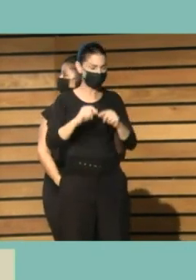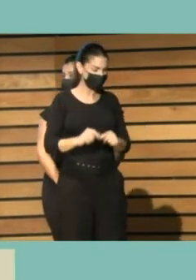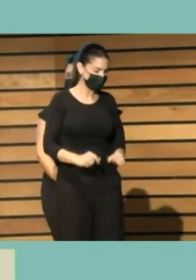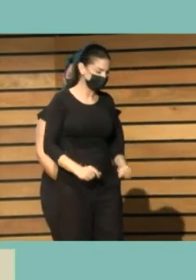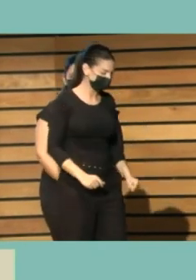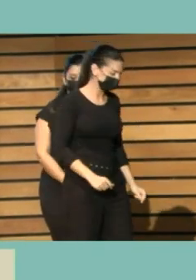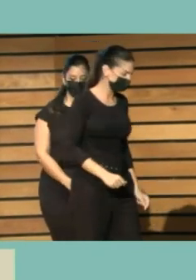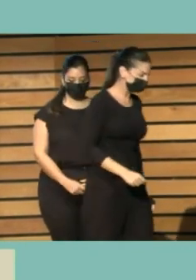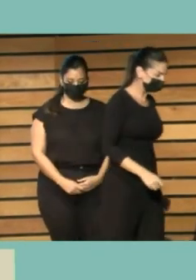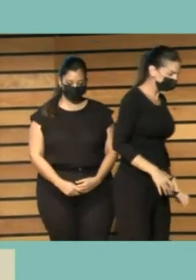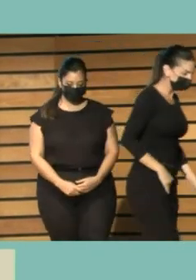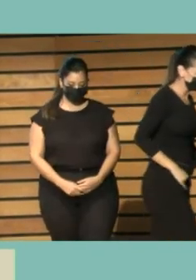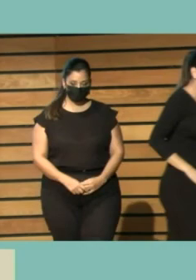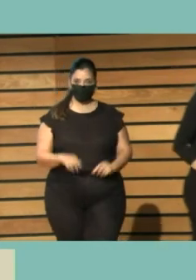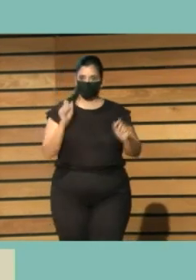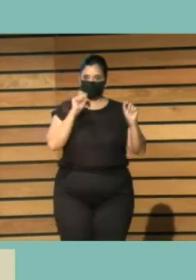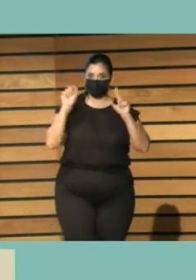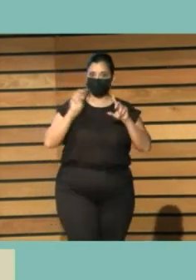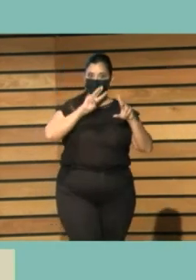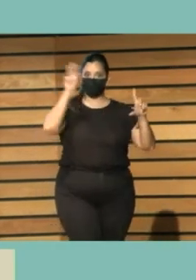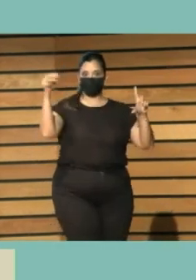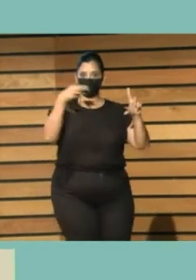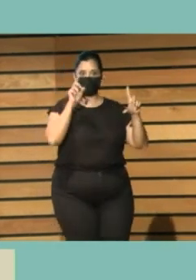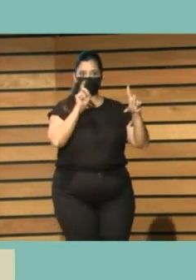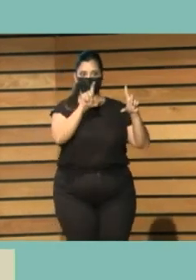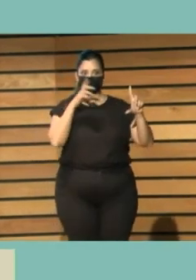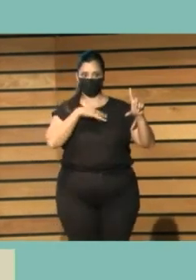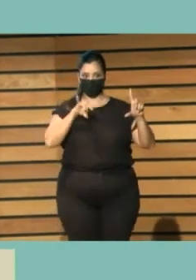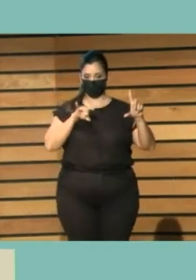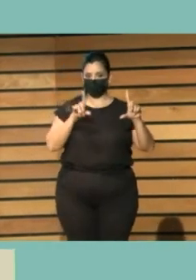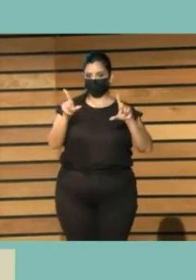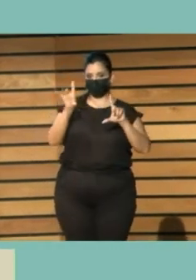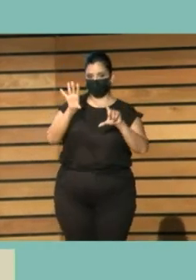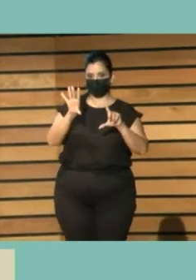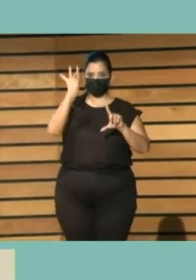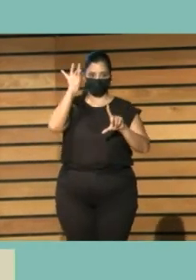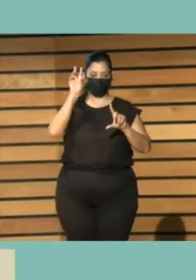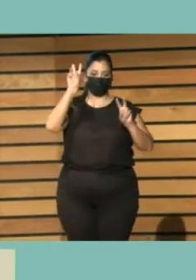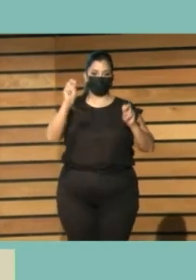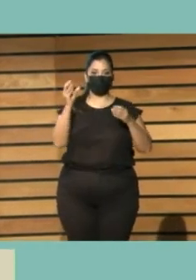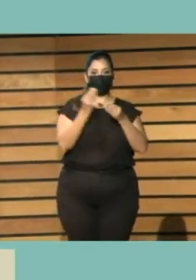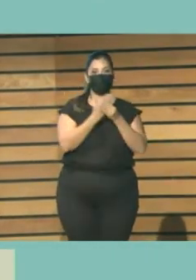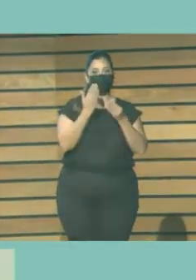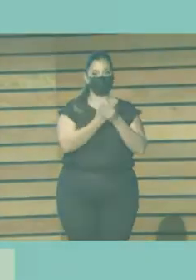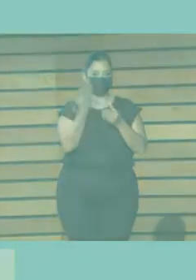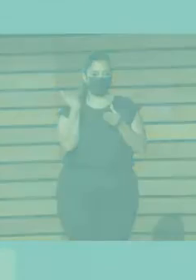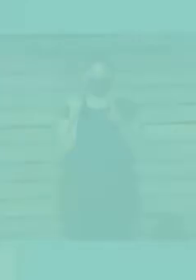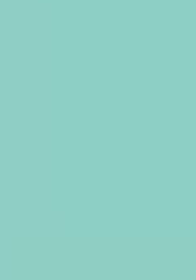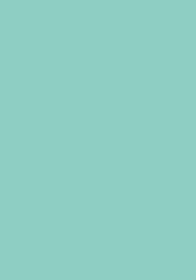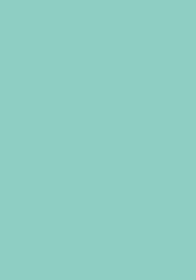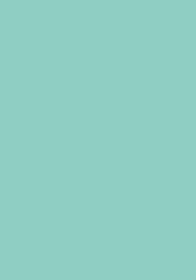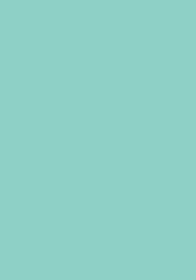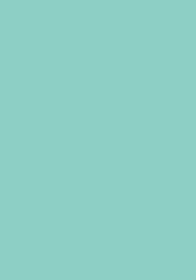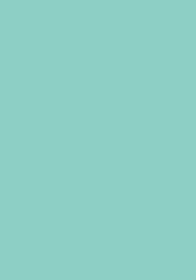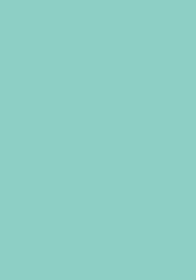Aquí tenéis la dirección por si queréis encontrar el documento y bueno, pues nada más.